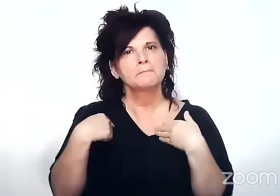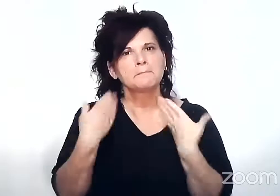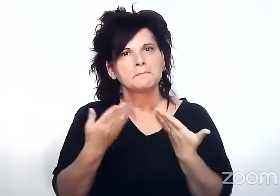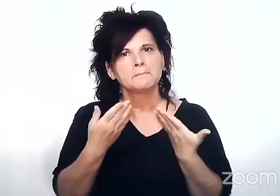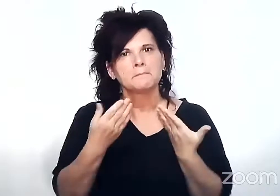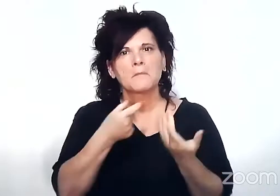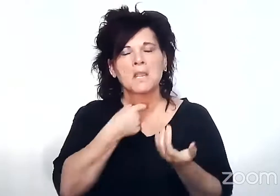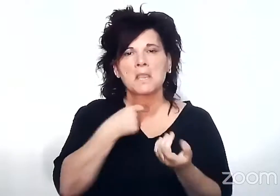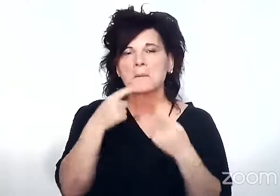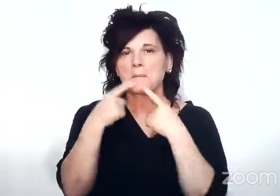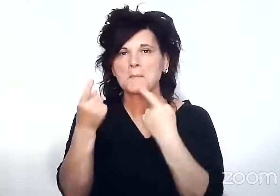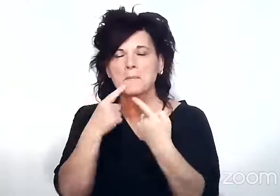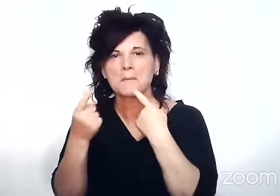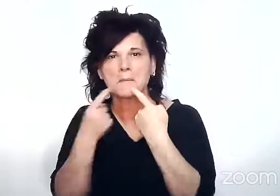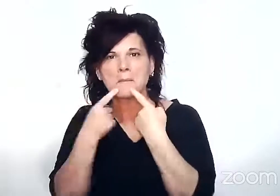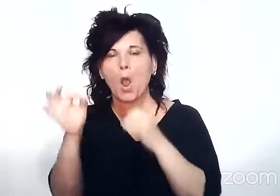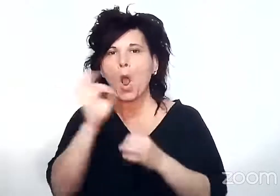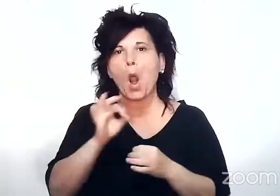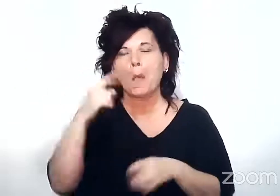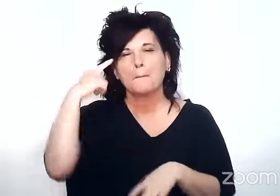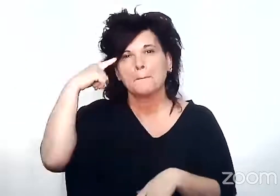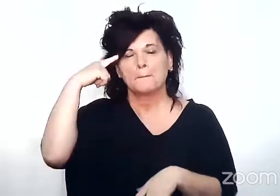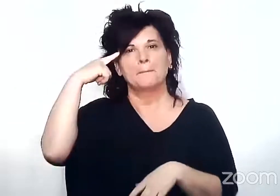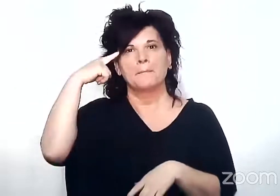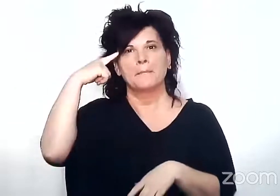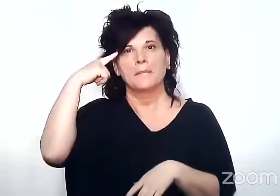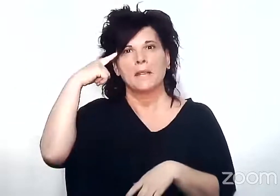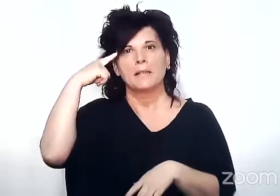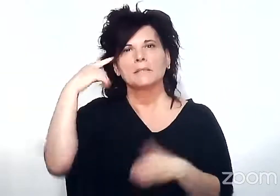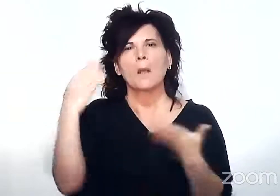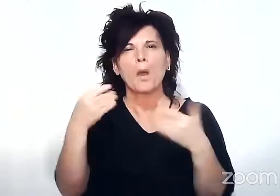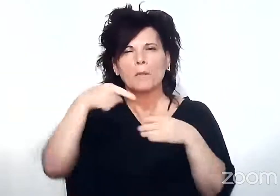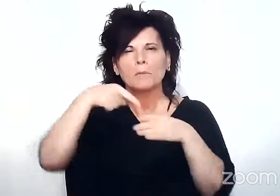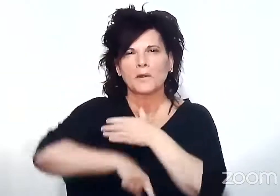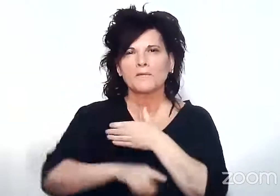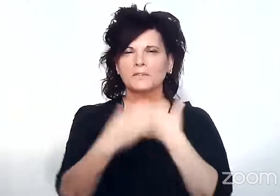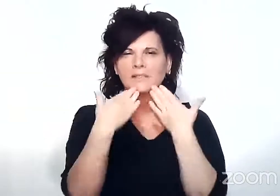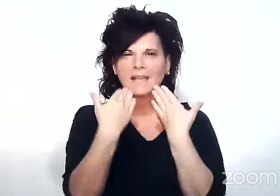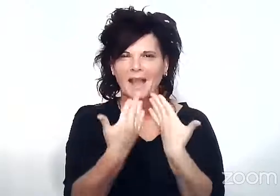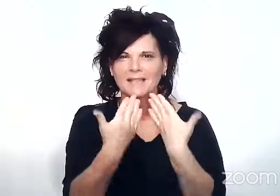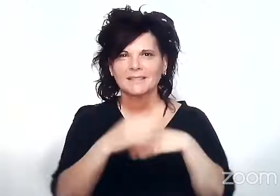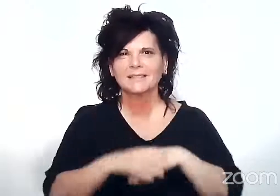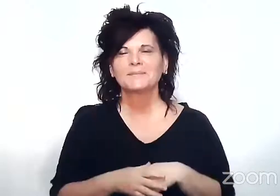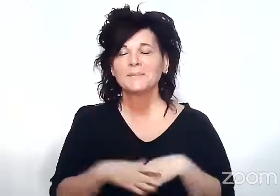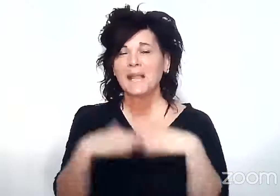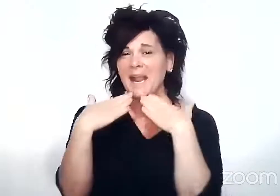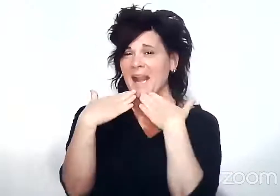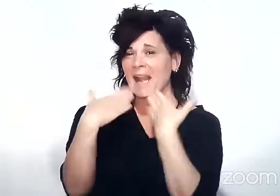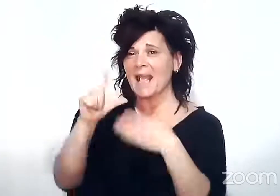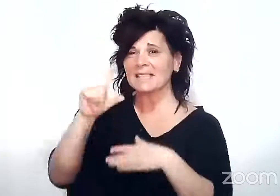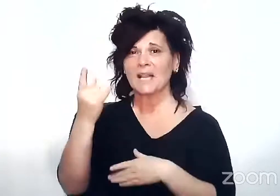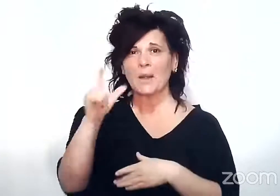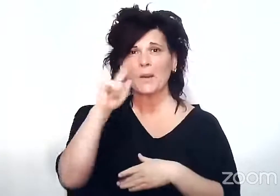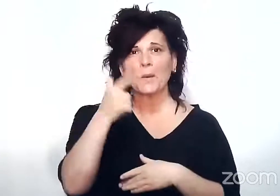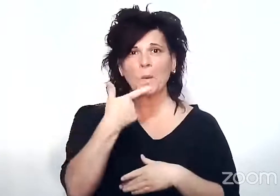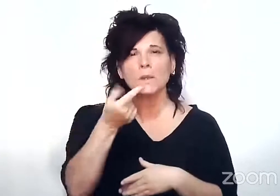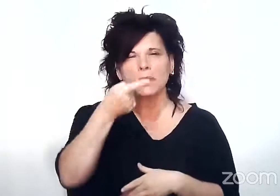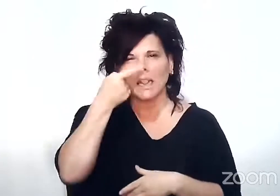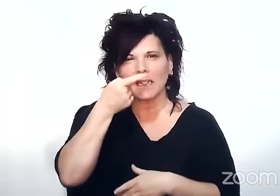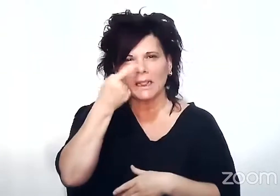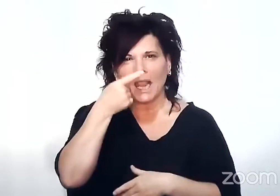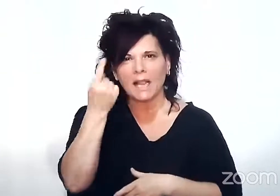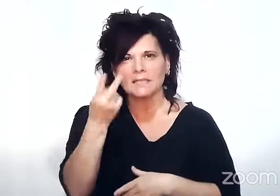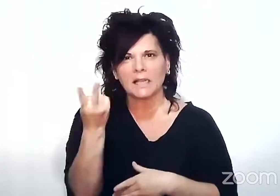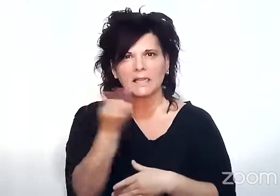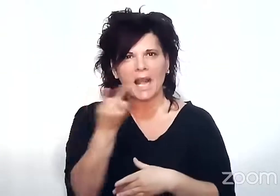consulta o lo que consideren que podemos profundizar muchas gracias muchas gracias Luis súper interesante las dos